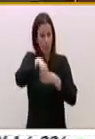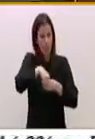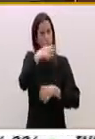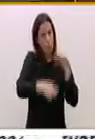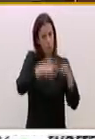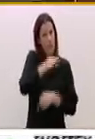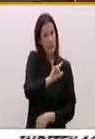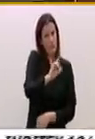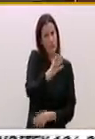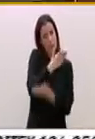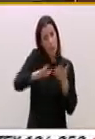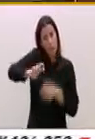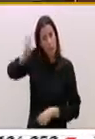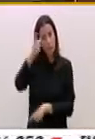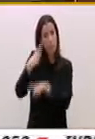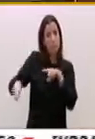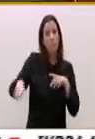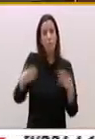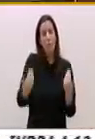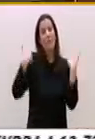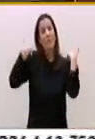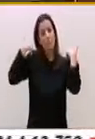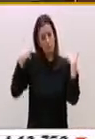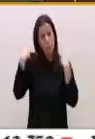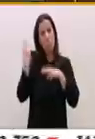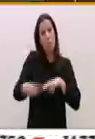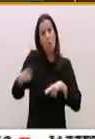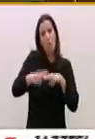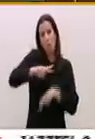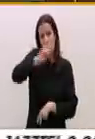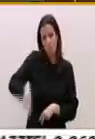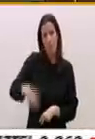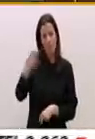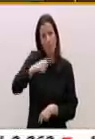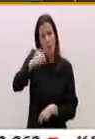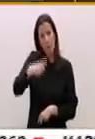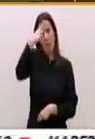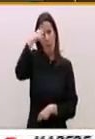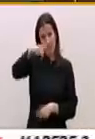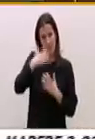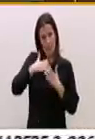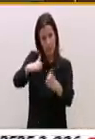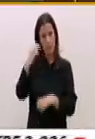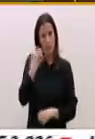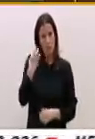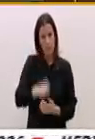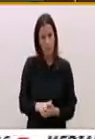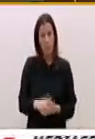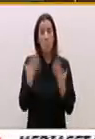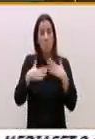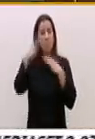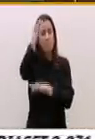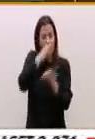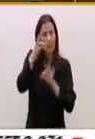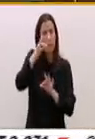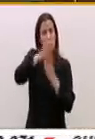otra, muy distinta, son las responsabilidades políticas que deben ser abordadas en esta Cámara. Y a pesar de los datos e informes que